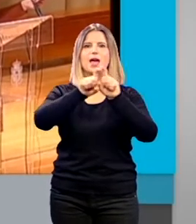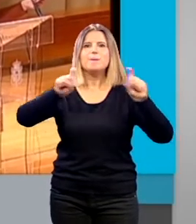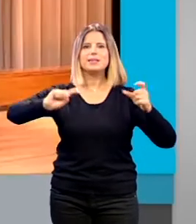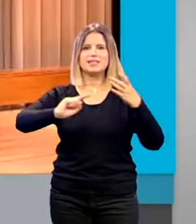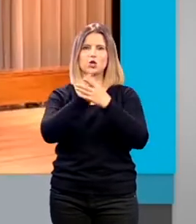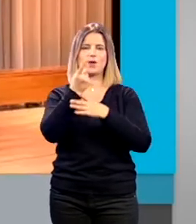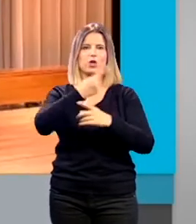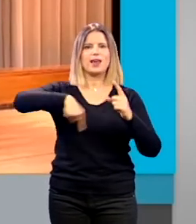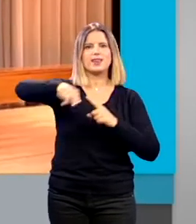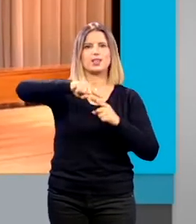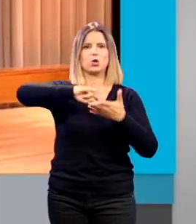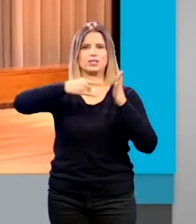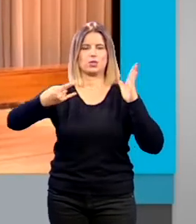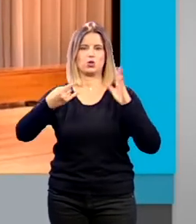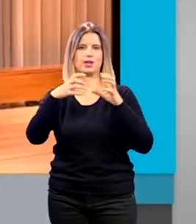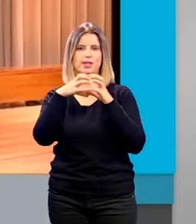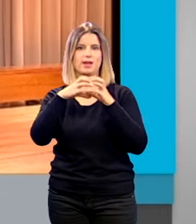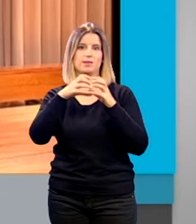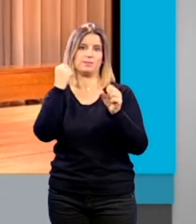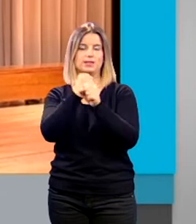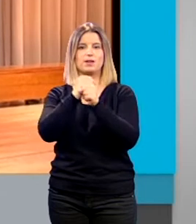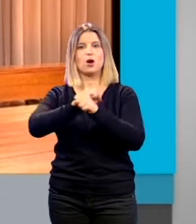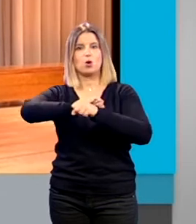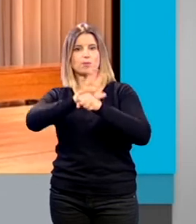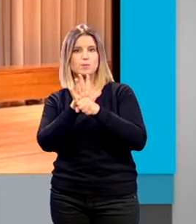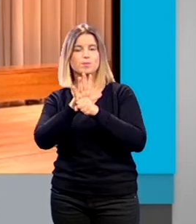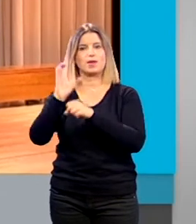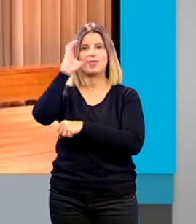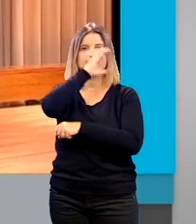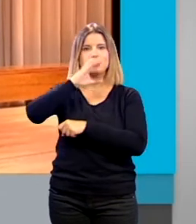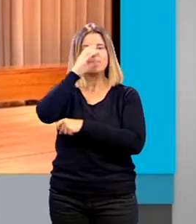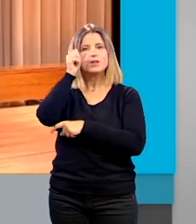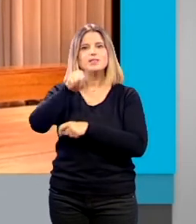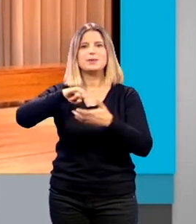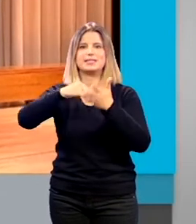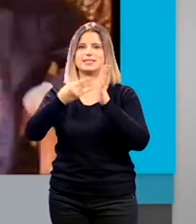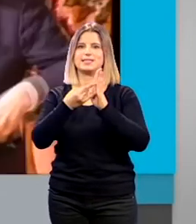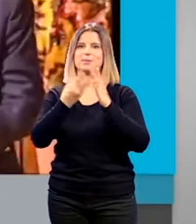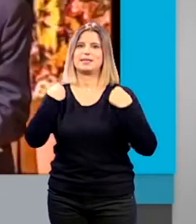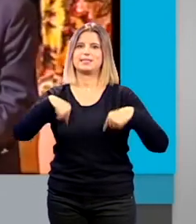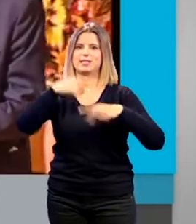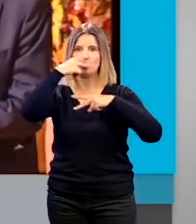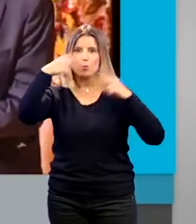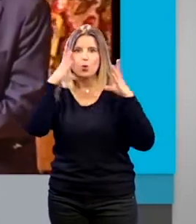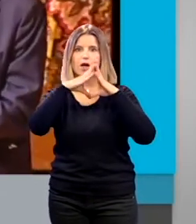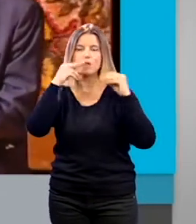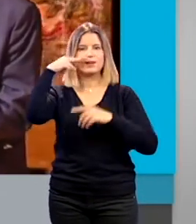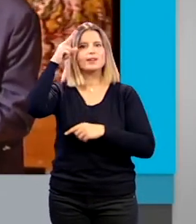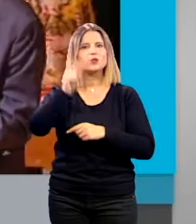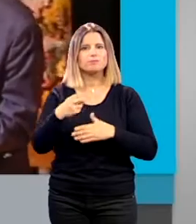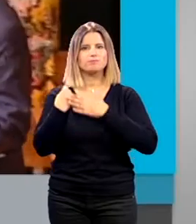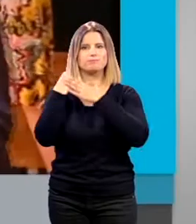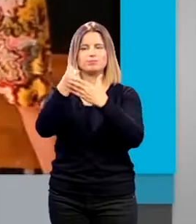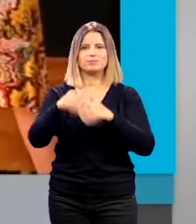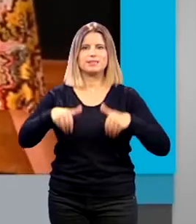de Granada a la labor frente a la COVID-19 desde el ámbito científico al biobanco del sistema sanitario público de Andalucía y como reconocimiento al apoyo para